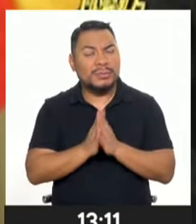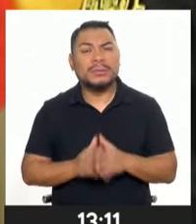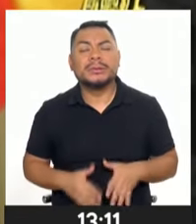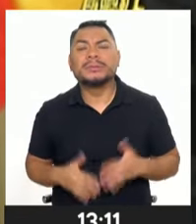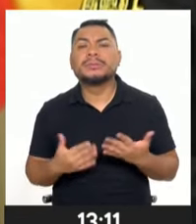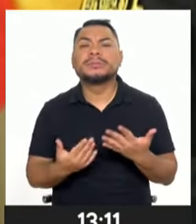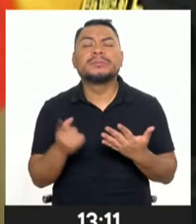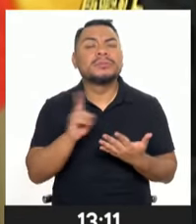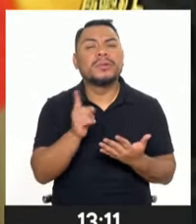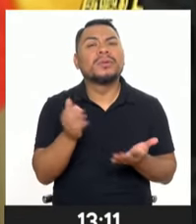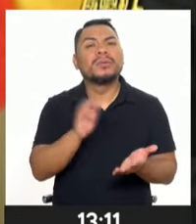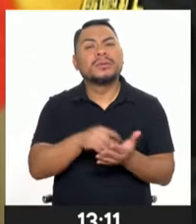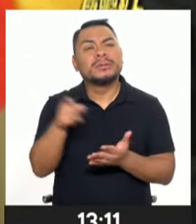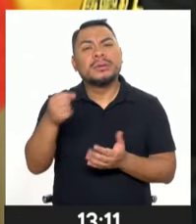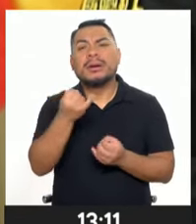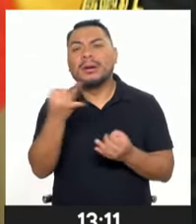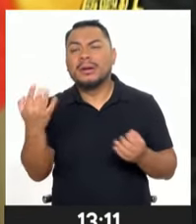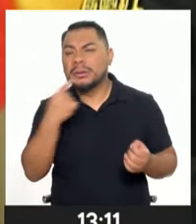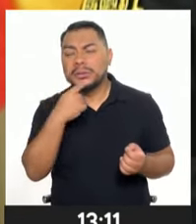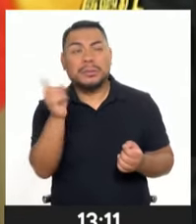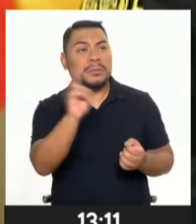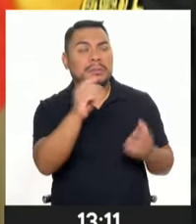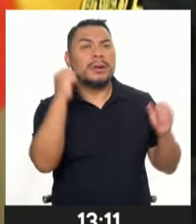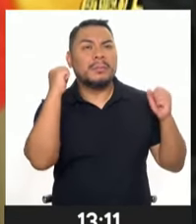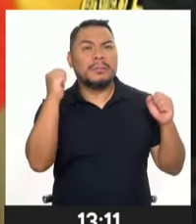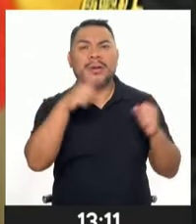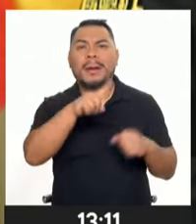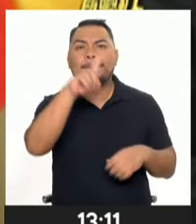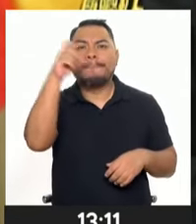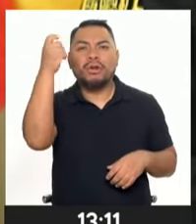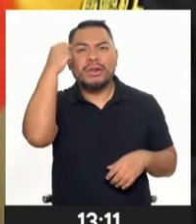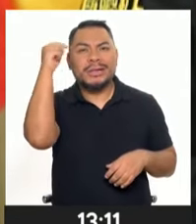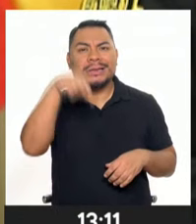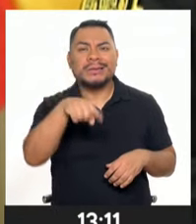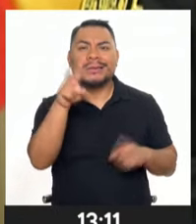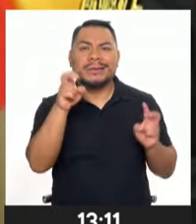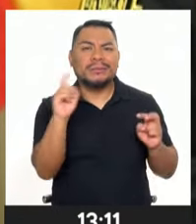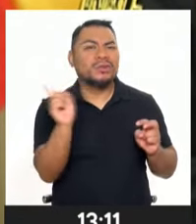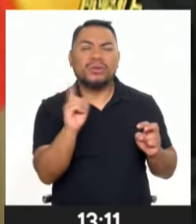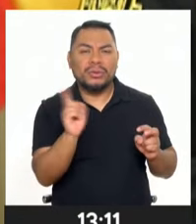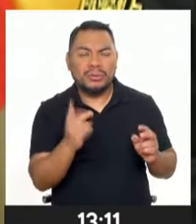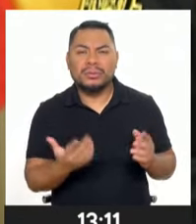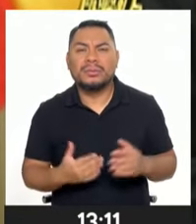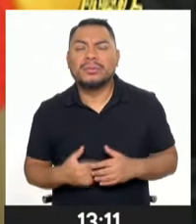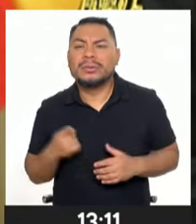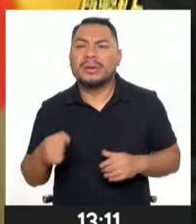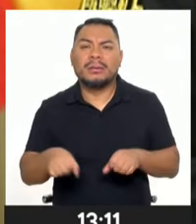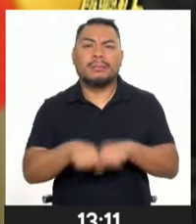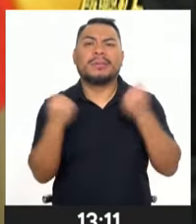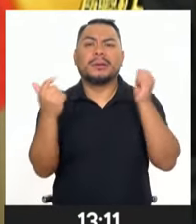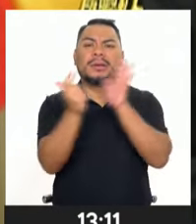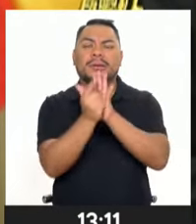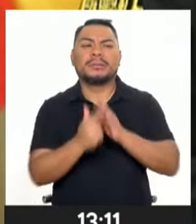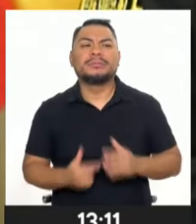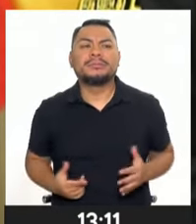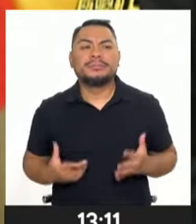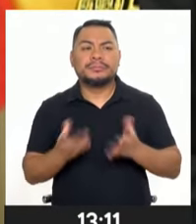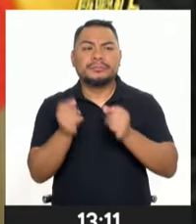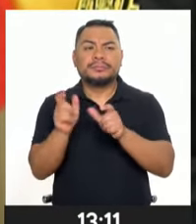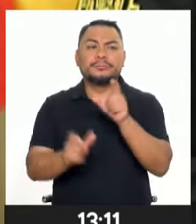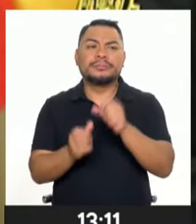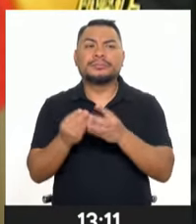recurran, pues, algunos a politizar el tema, ¿no?, violando la ley. Muchos han cometido